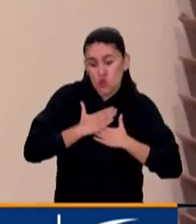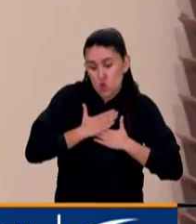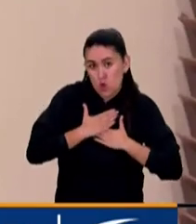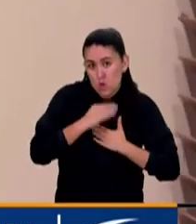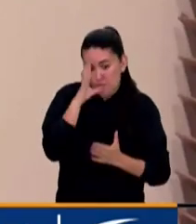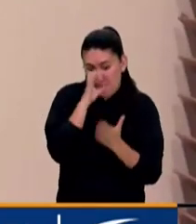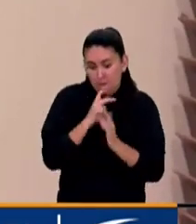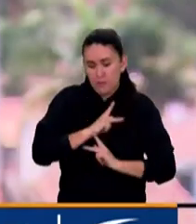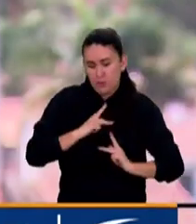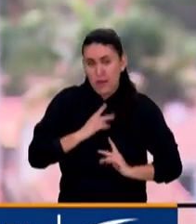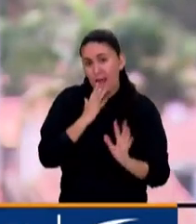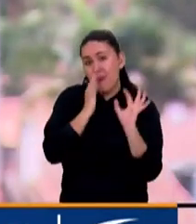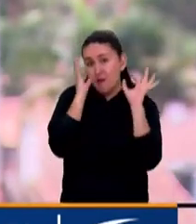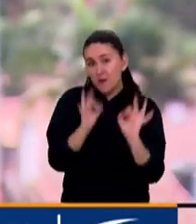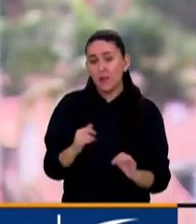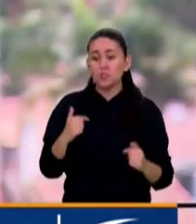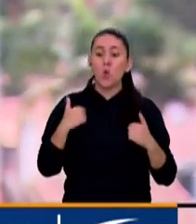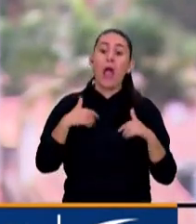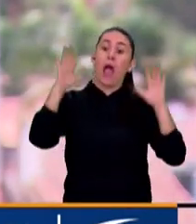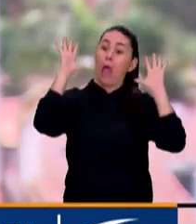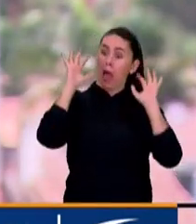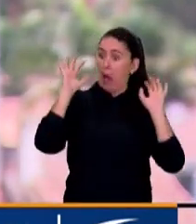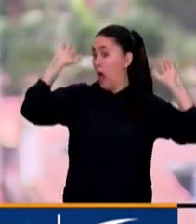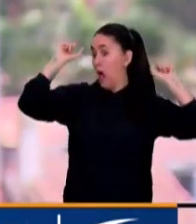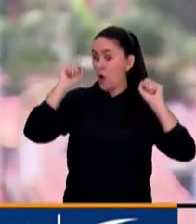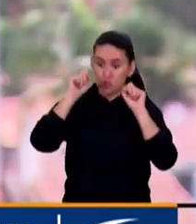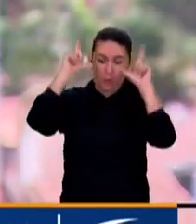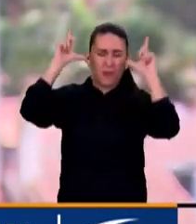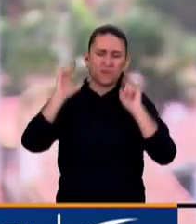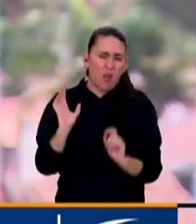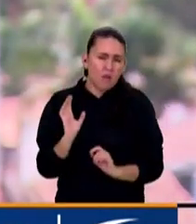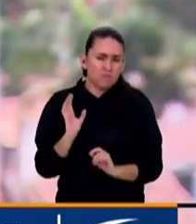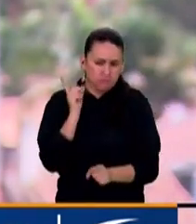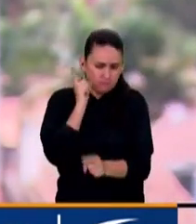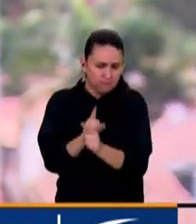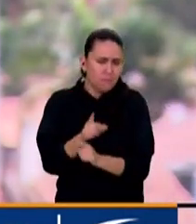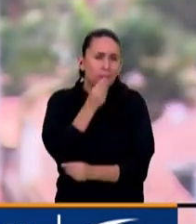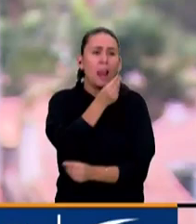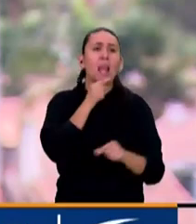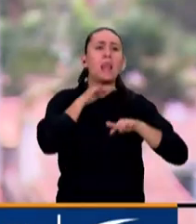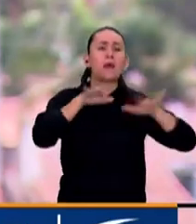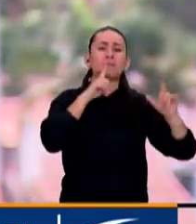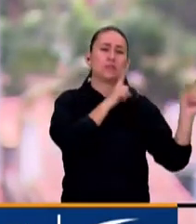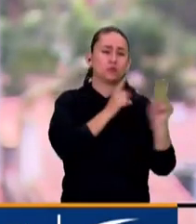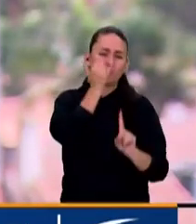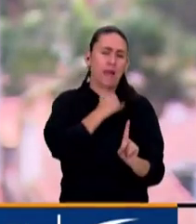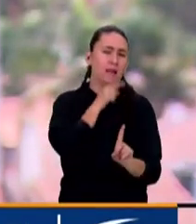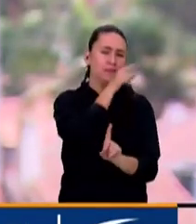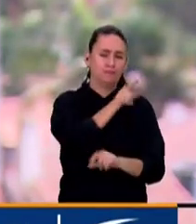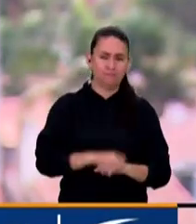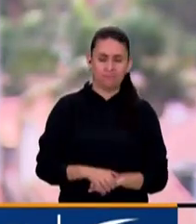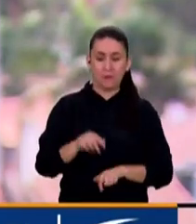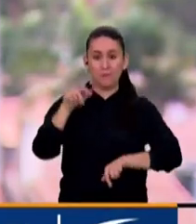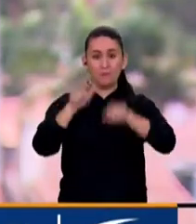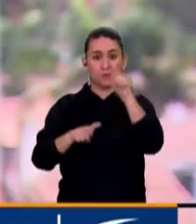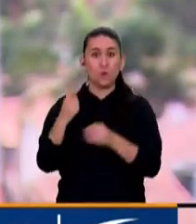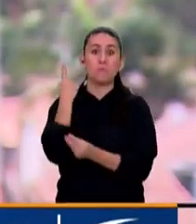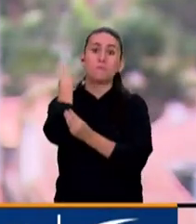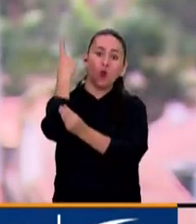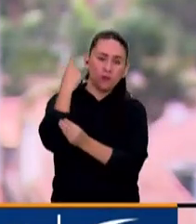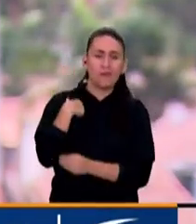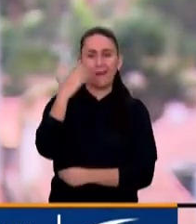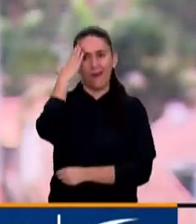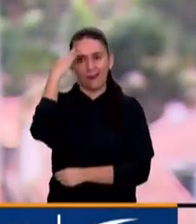me extrañó. Congresistas de varios partidos políticos y voces de la academia también